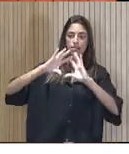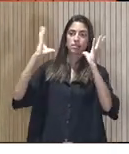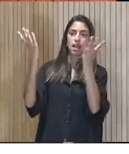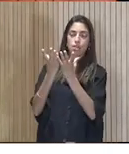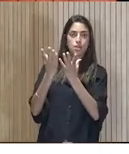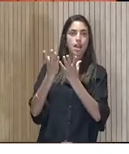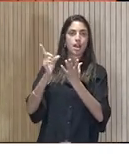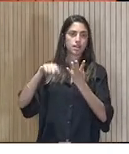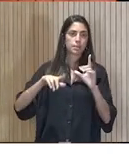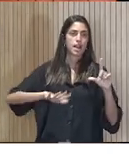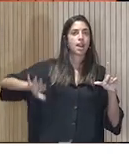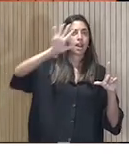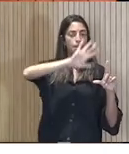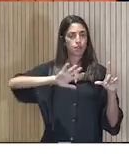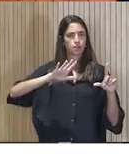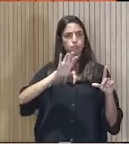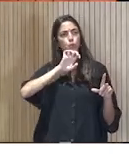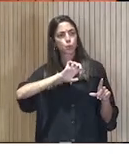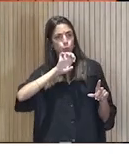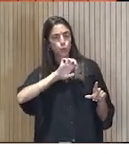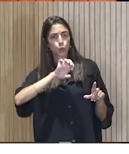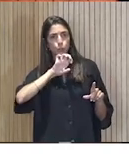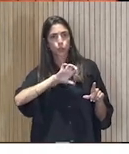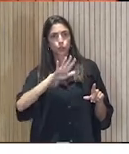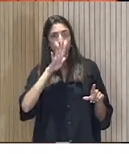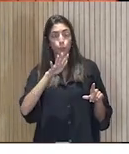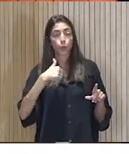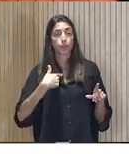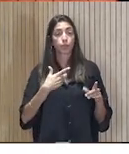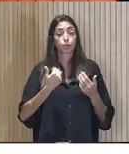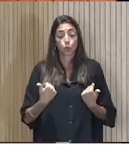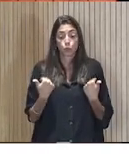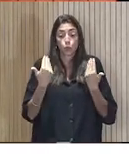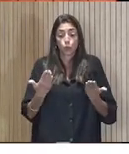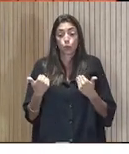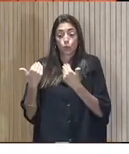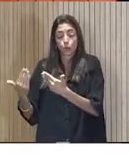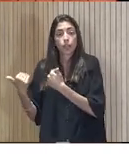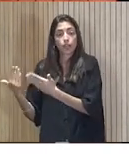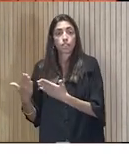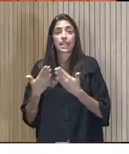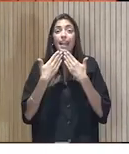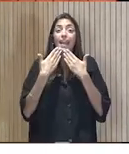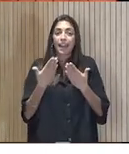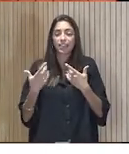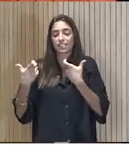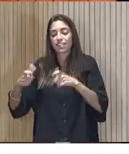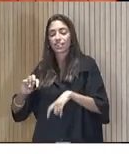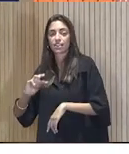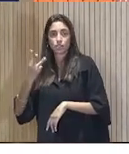Entonces, es curioso el que todas esas donaciones se hicieran a través del tercer sector, fundamentalmente.